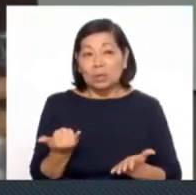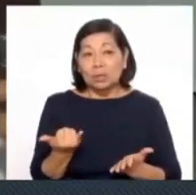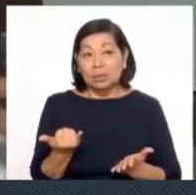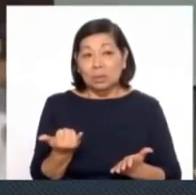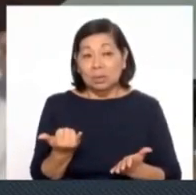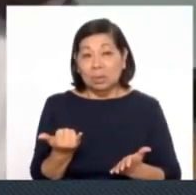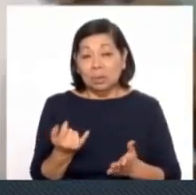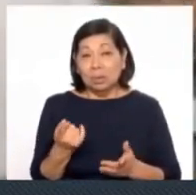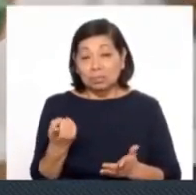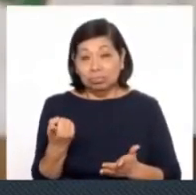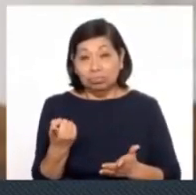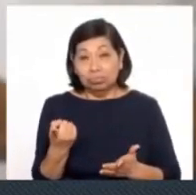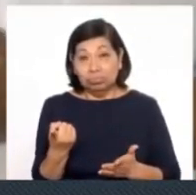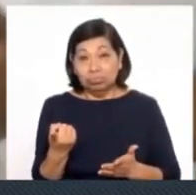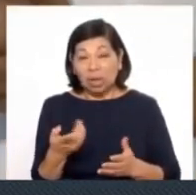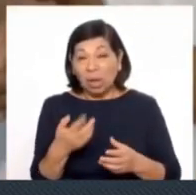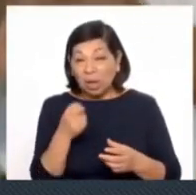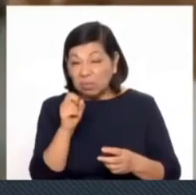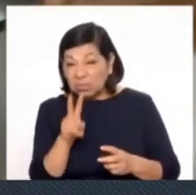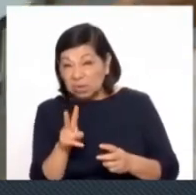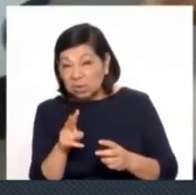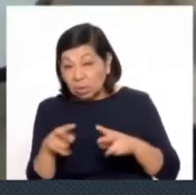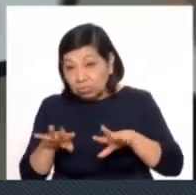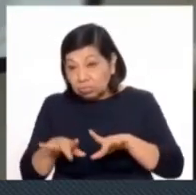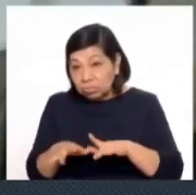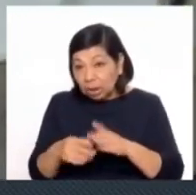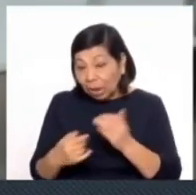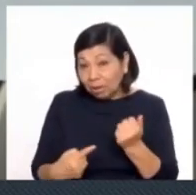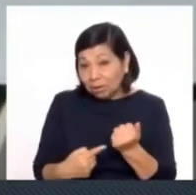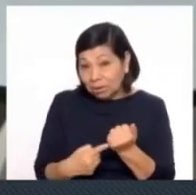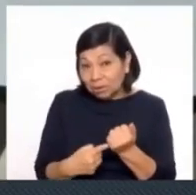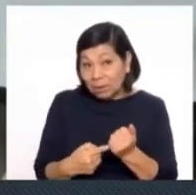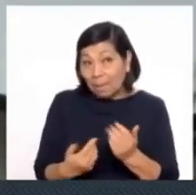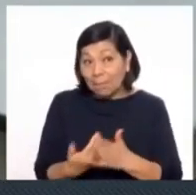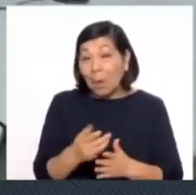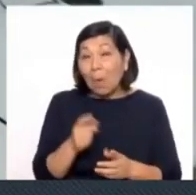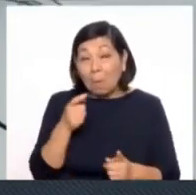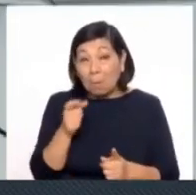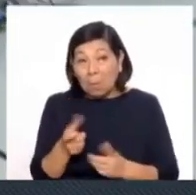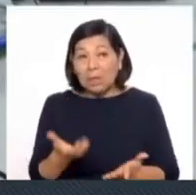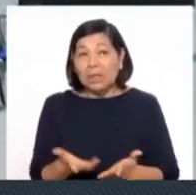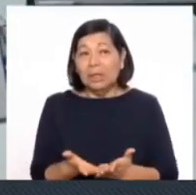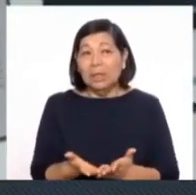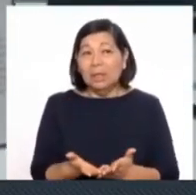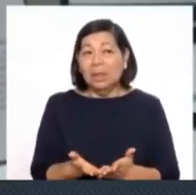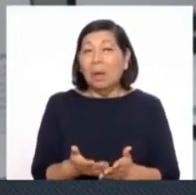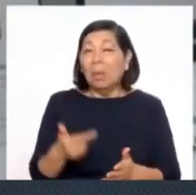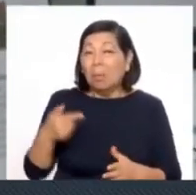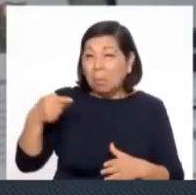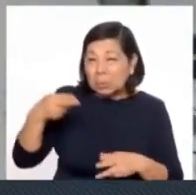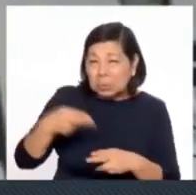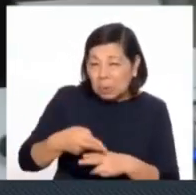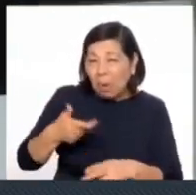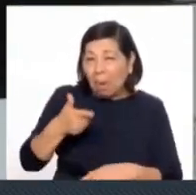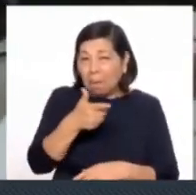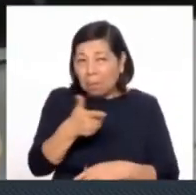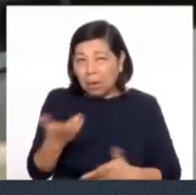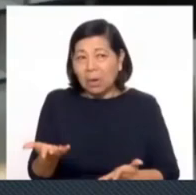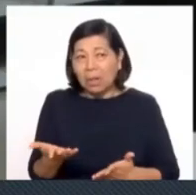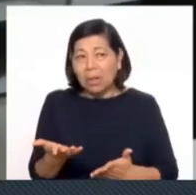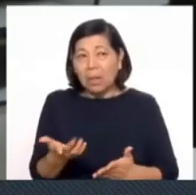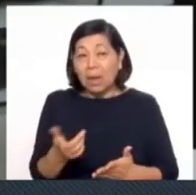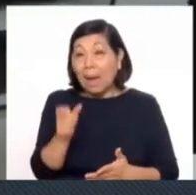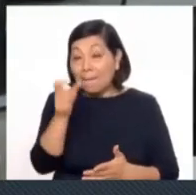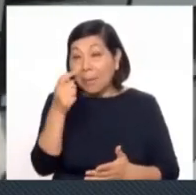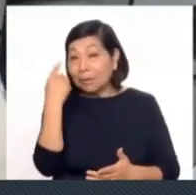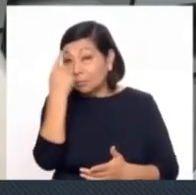inteligencia artificial para poder detectar los diferentes objetos que nosotros puede tener un agresor, como es el arma blanca, el arma de fuego, hasta el mismo rostro